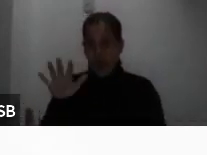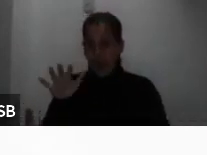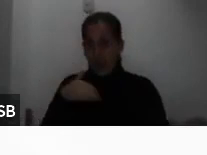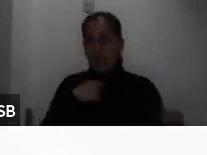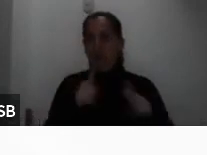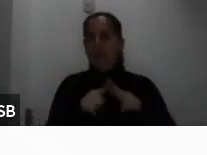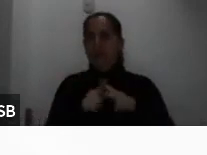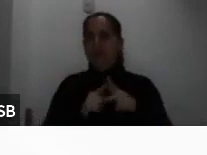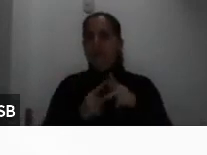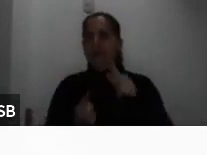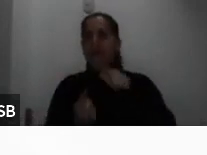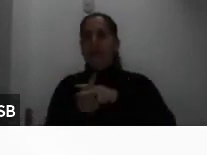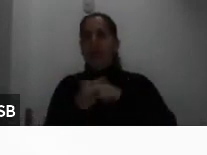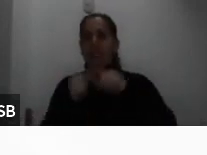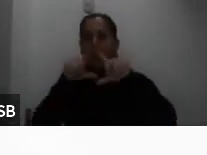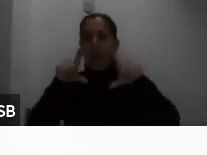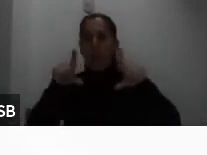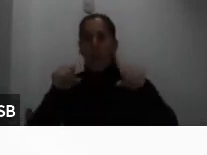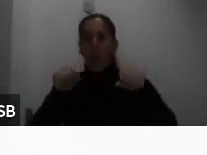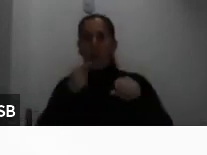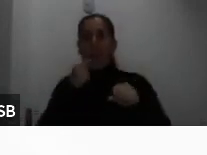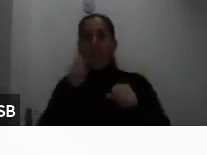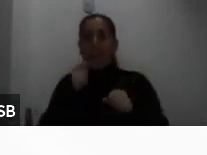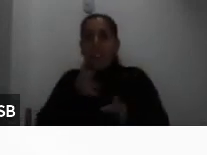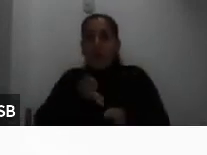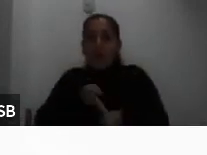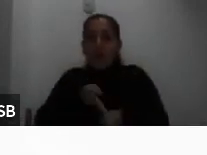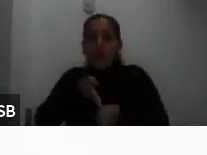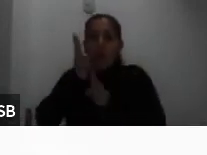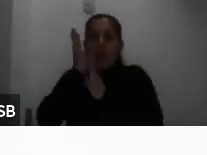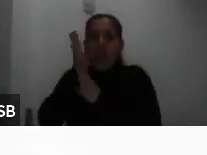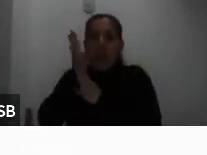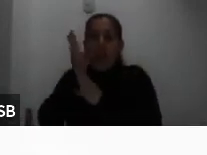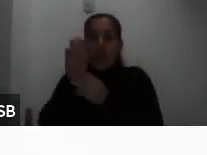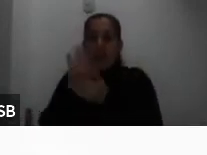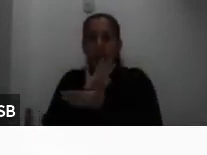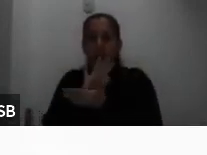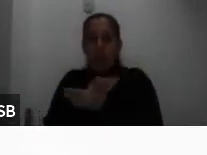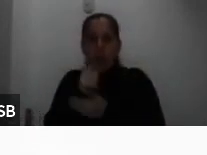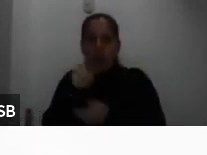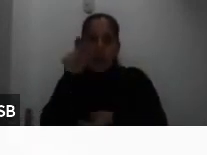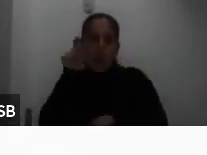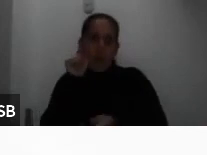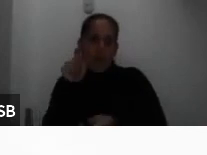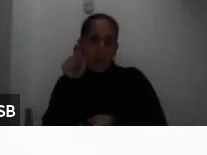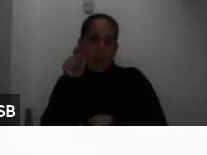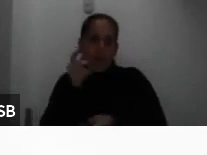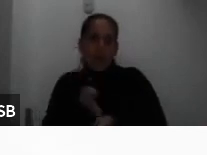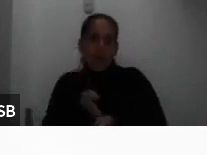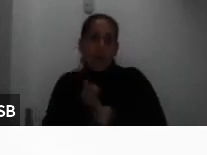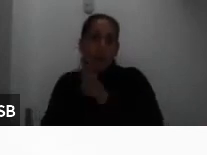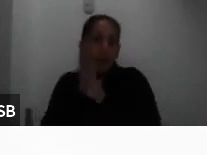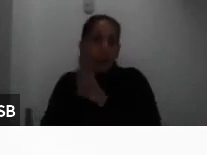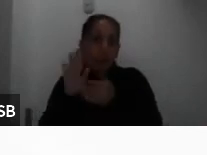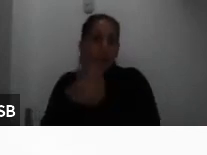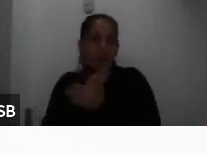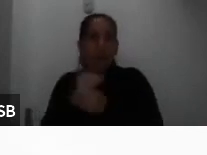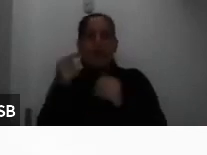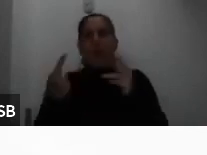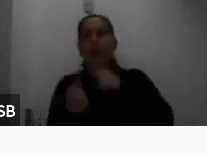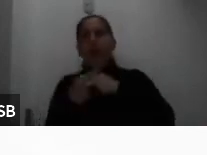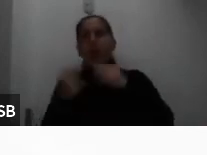cuadro gris que dice subir documentos cuando ustedes dan clic ahí los lleva a esta otra pantalla